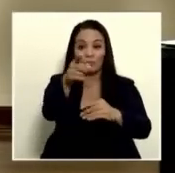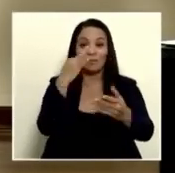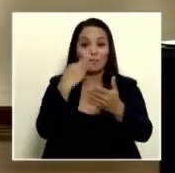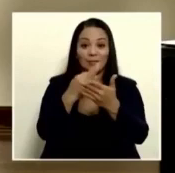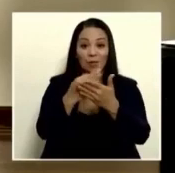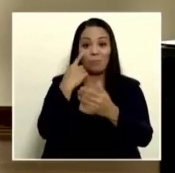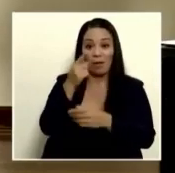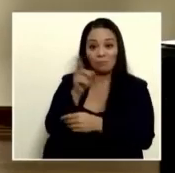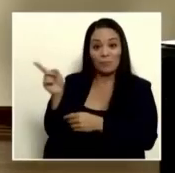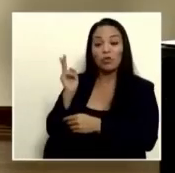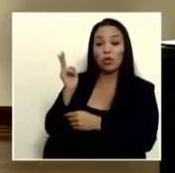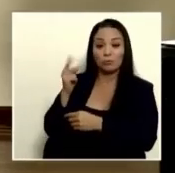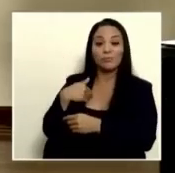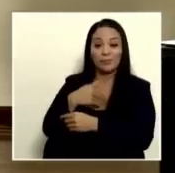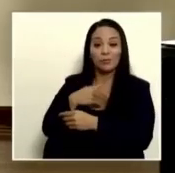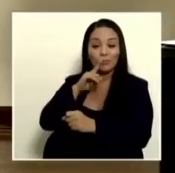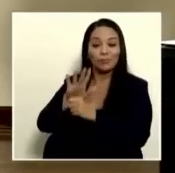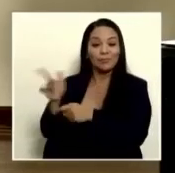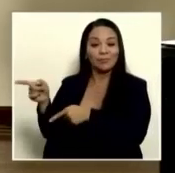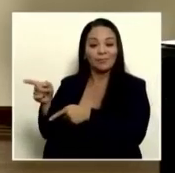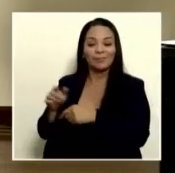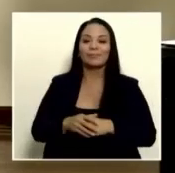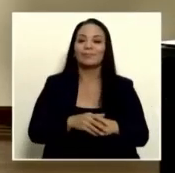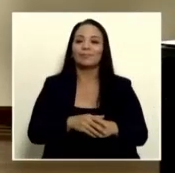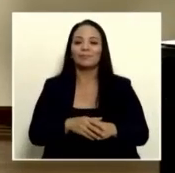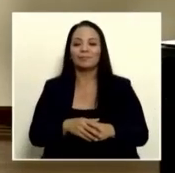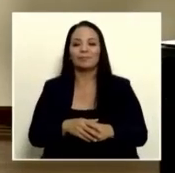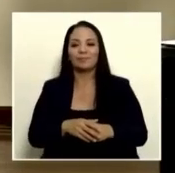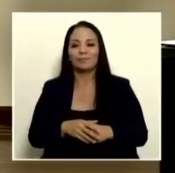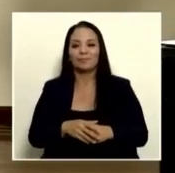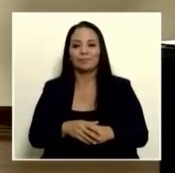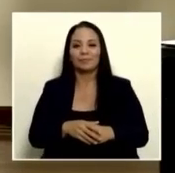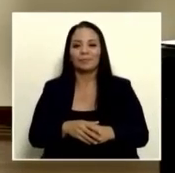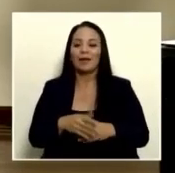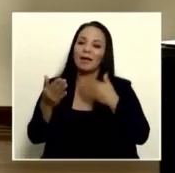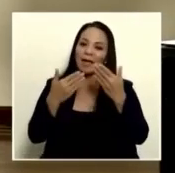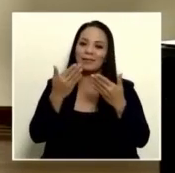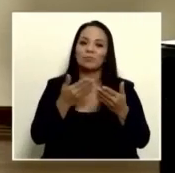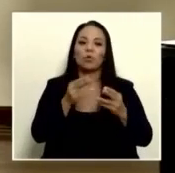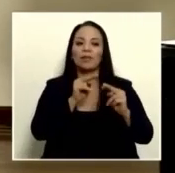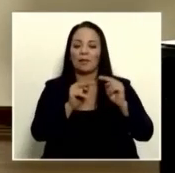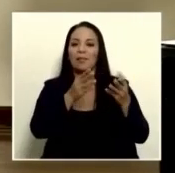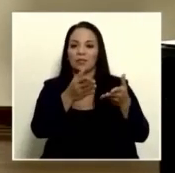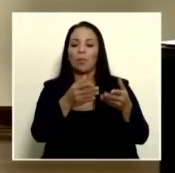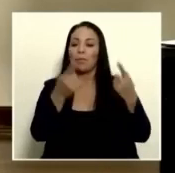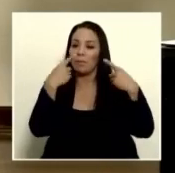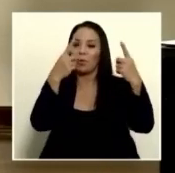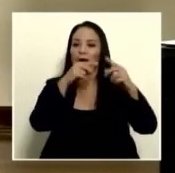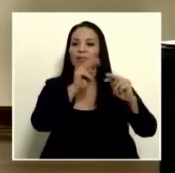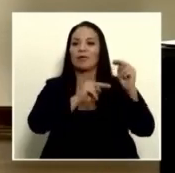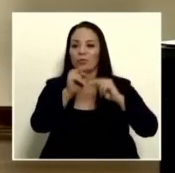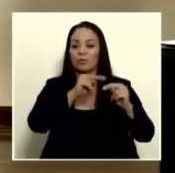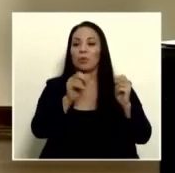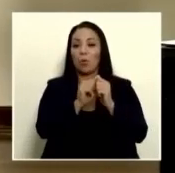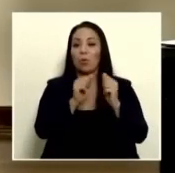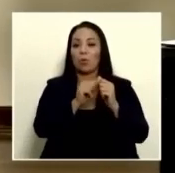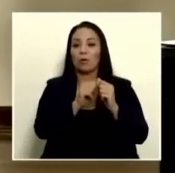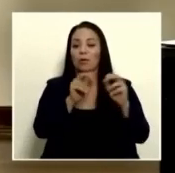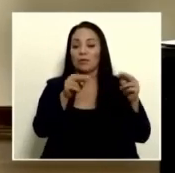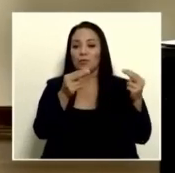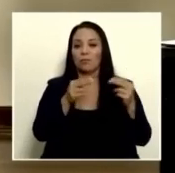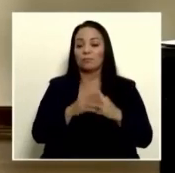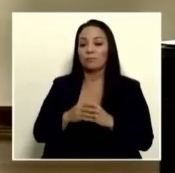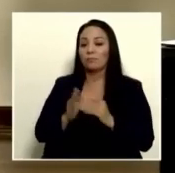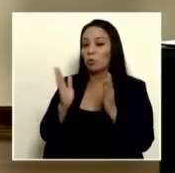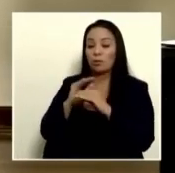comprometiendo le voy a agradecer que haya ofrecido intermediación usted dijo para lograr una negociación con la nación no